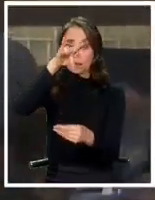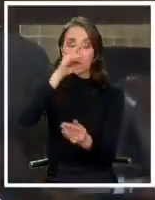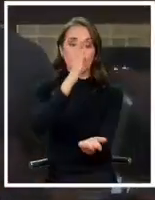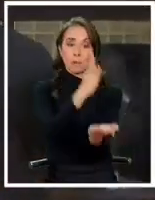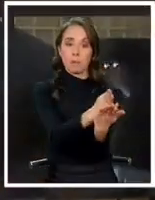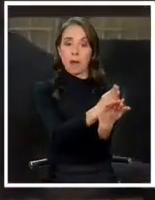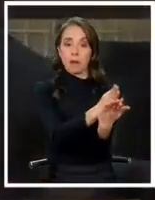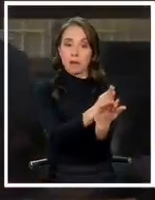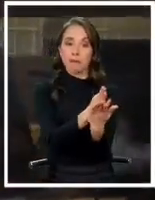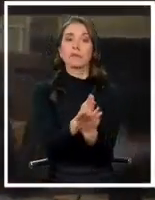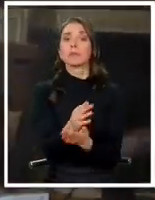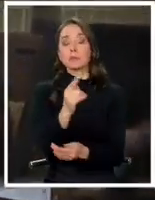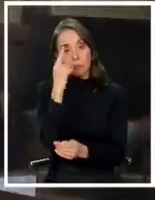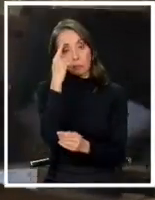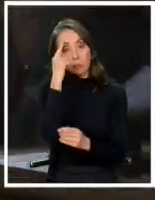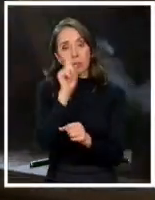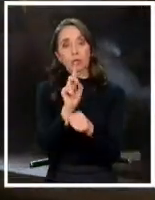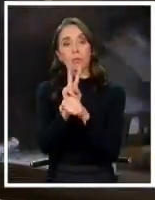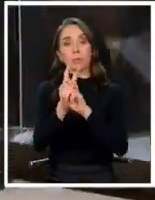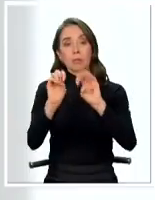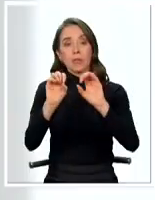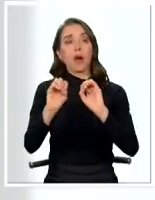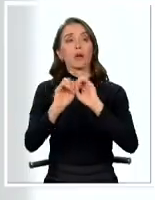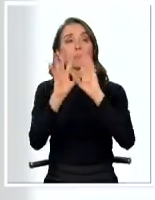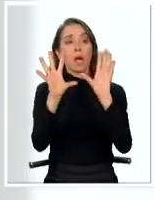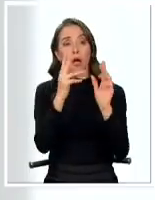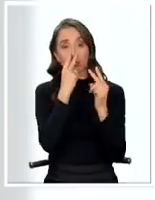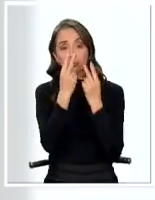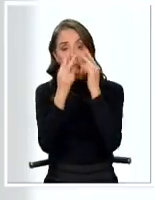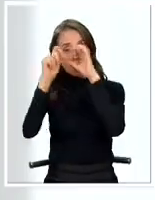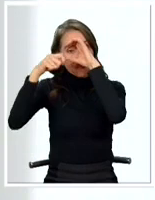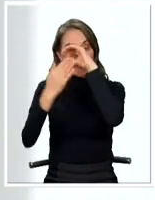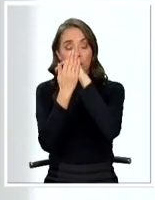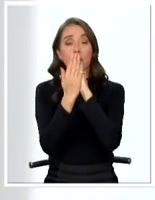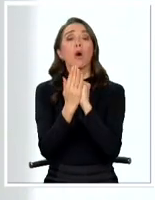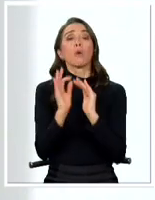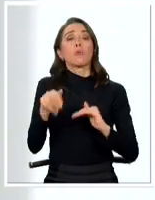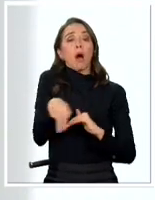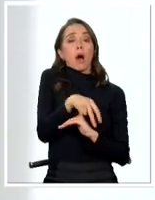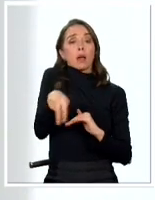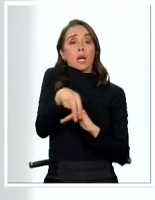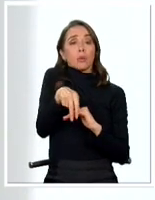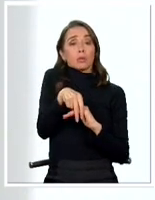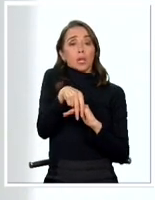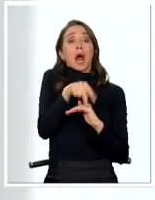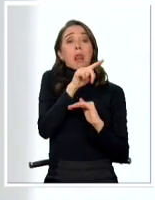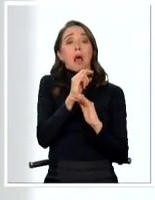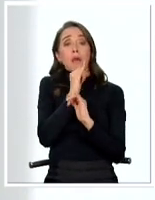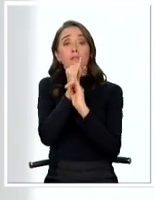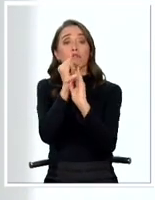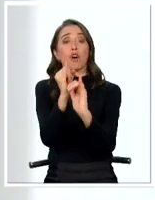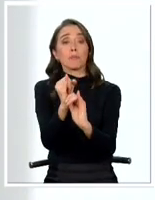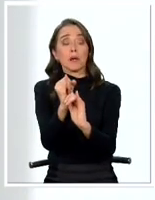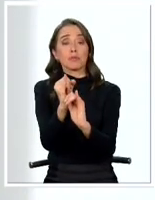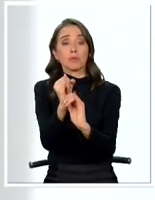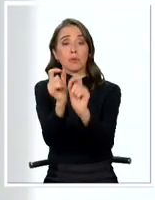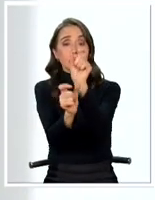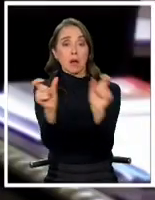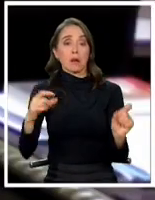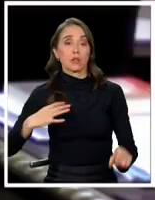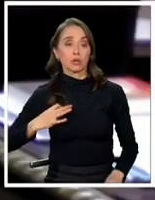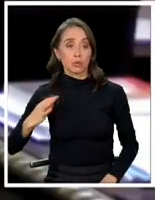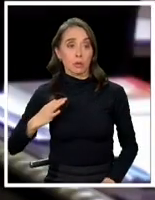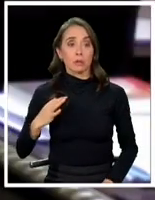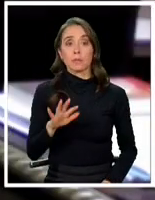implacables. Es lo suficientemente pedagógica, didáctica y a mi entender, ecuánime, en términos de la información que le proporciona la